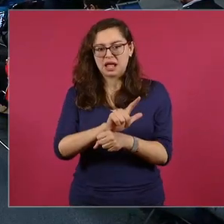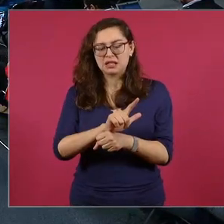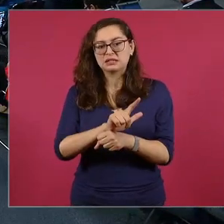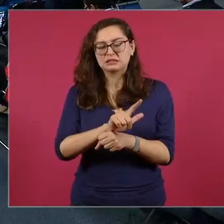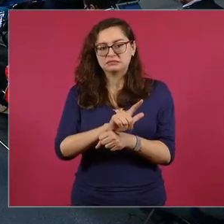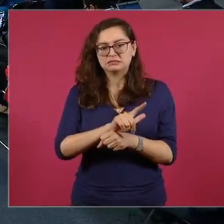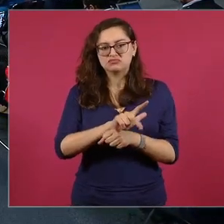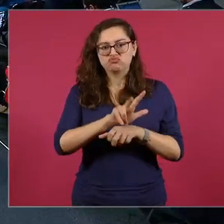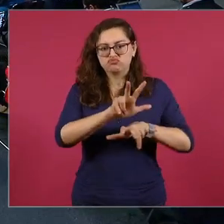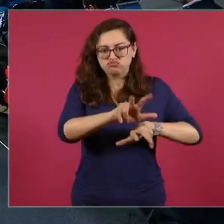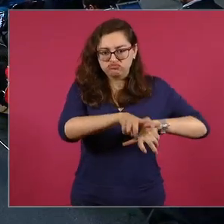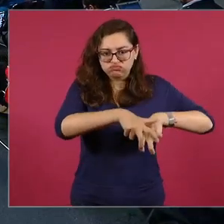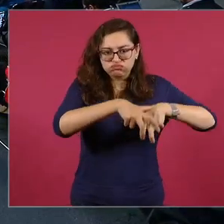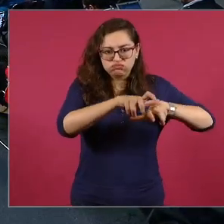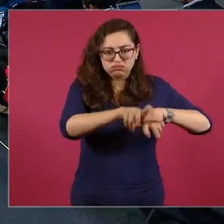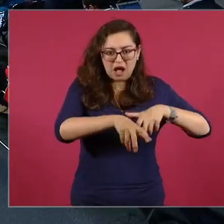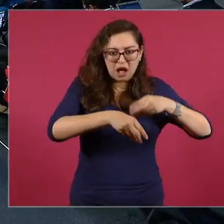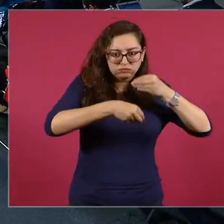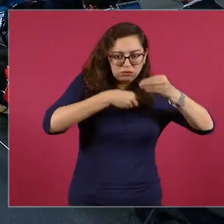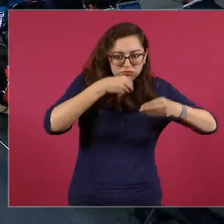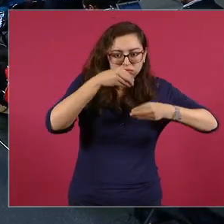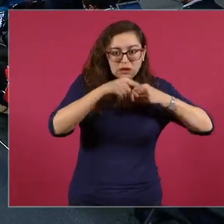en lo que hoy es Nueva York